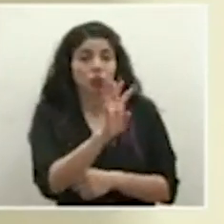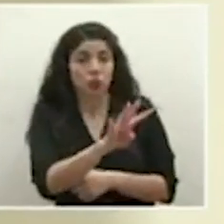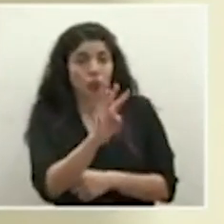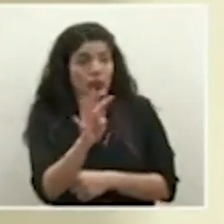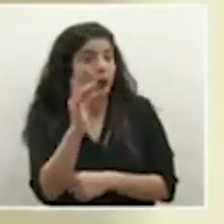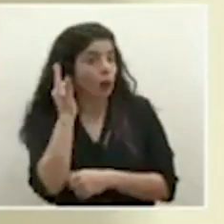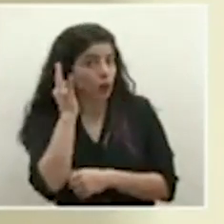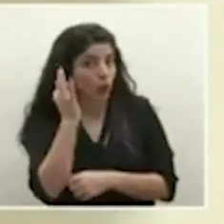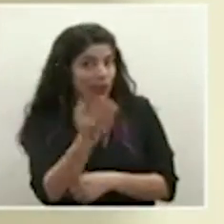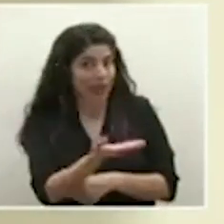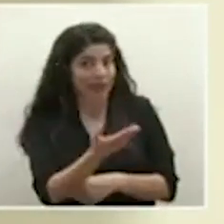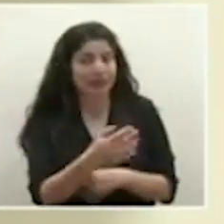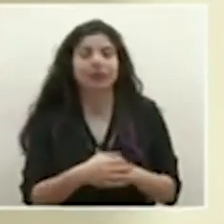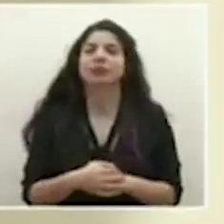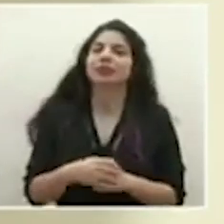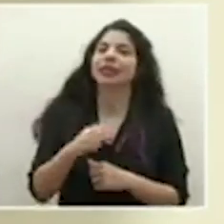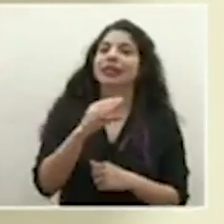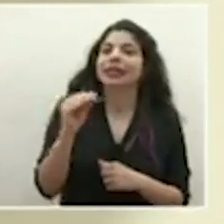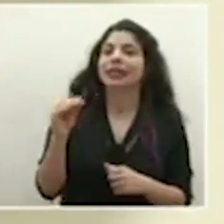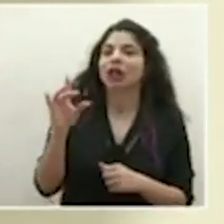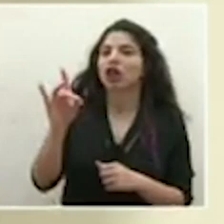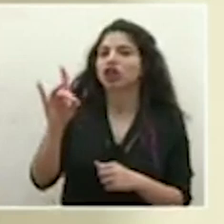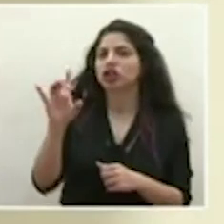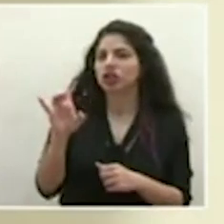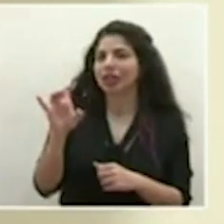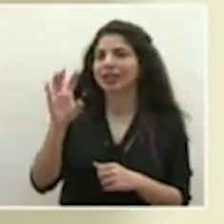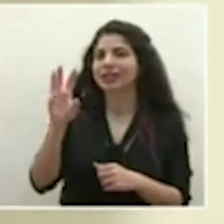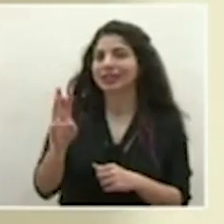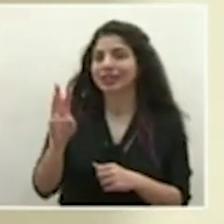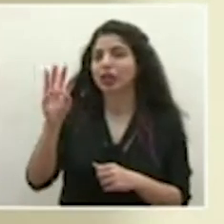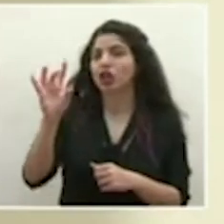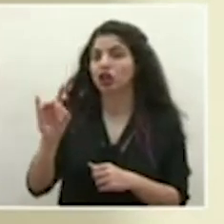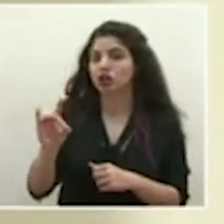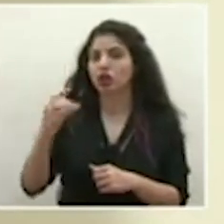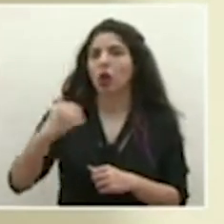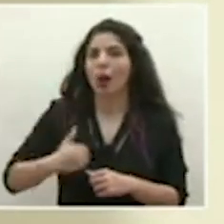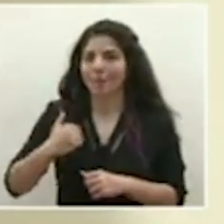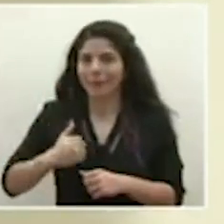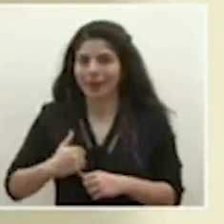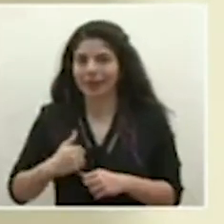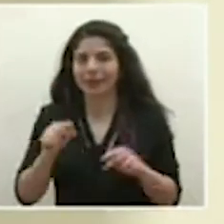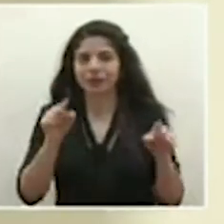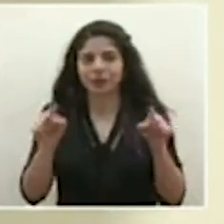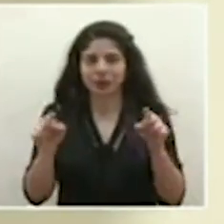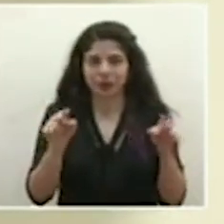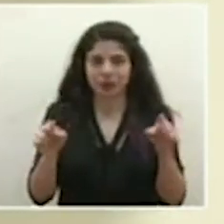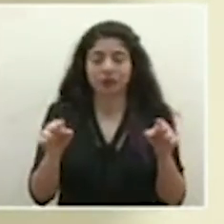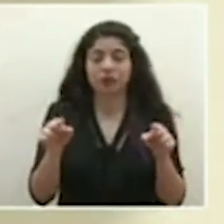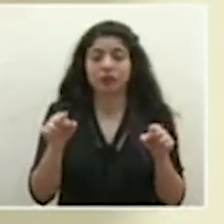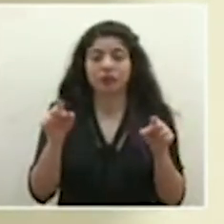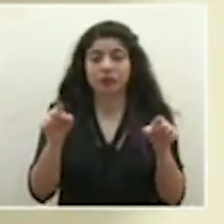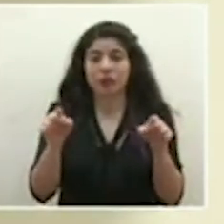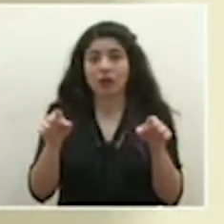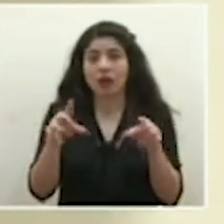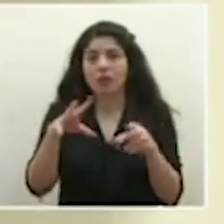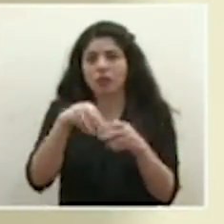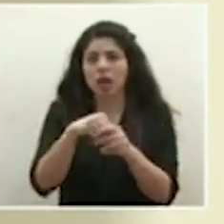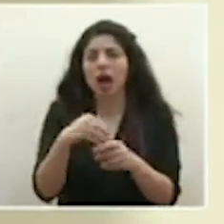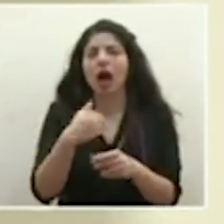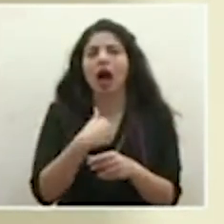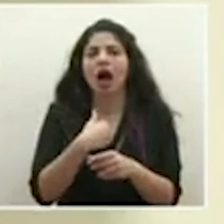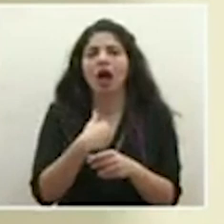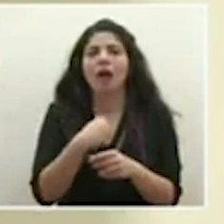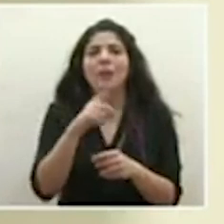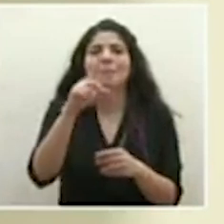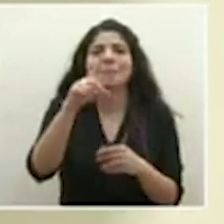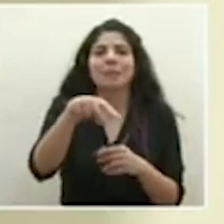mujeres y 868 hombres, entre los que tenemos también, la suma